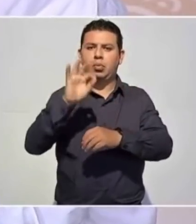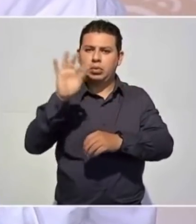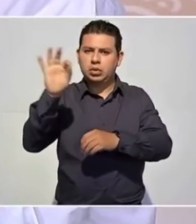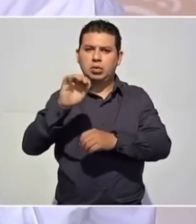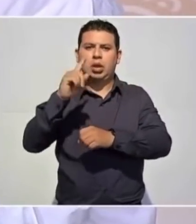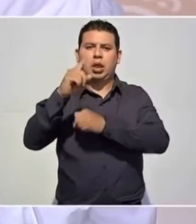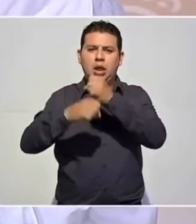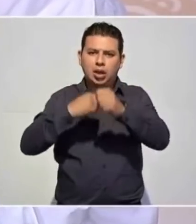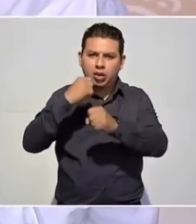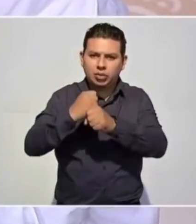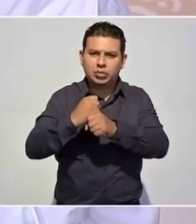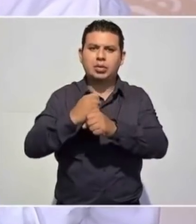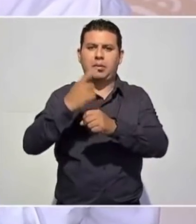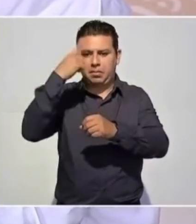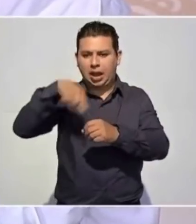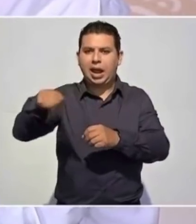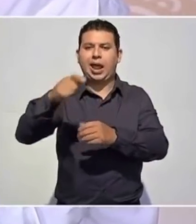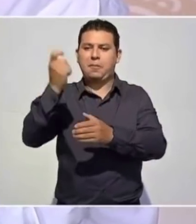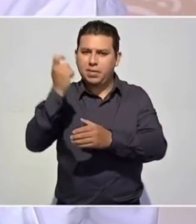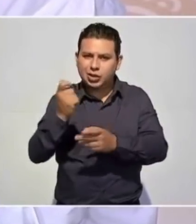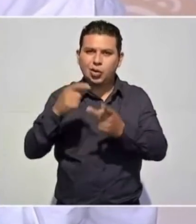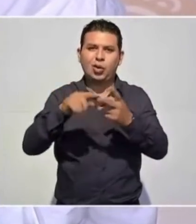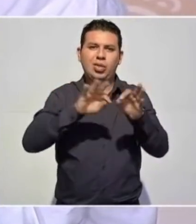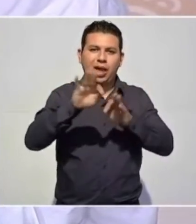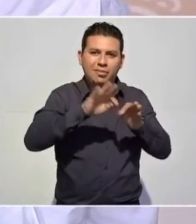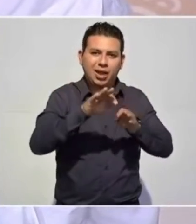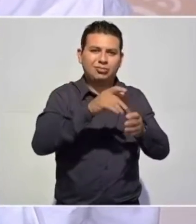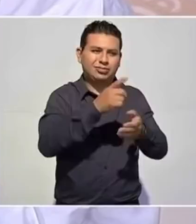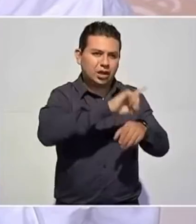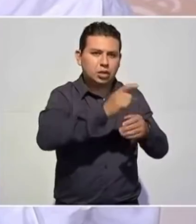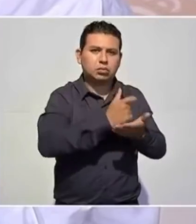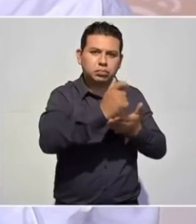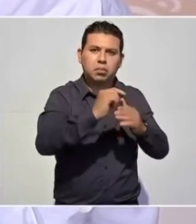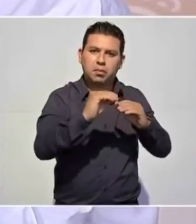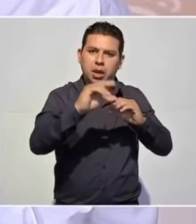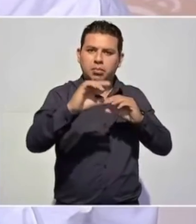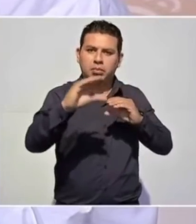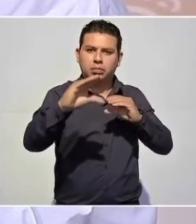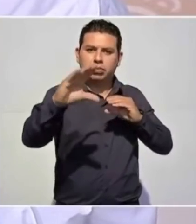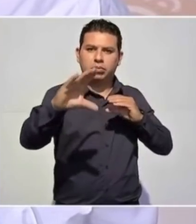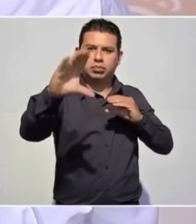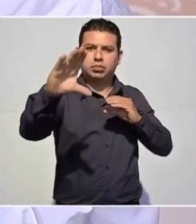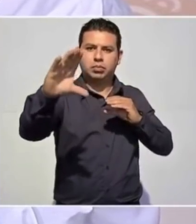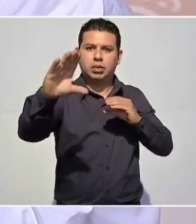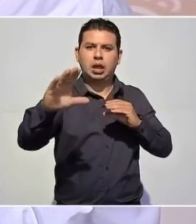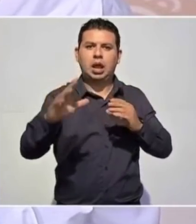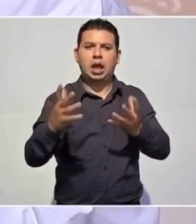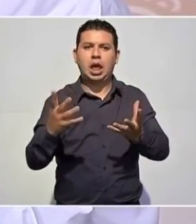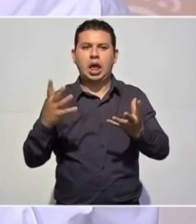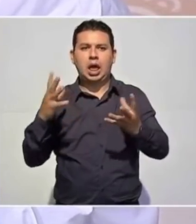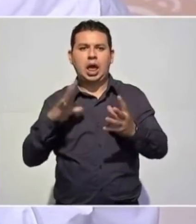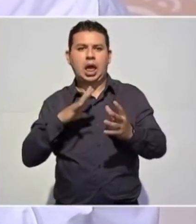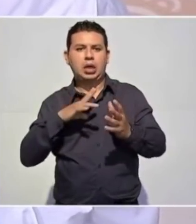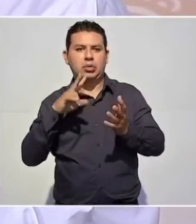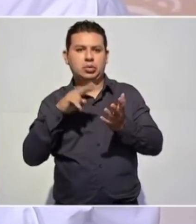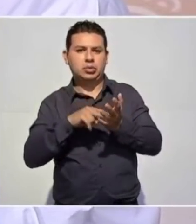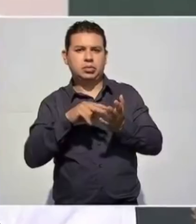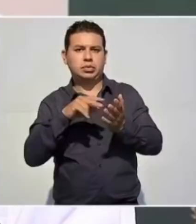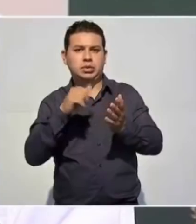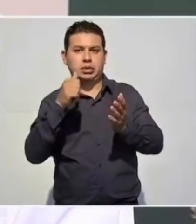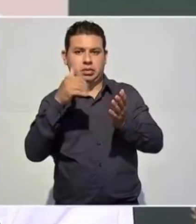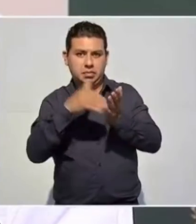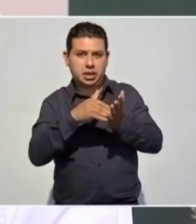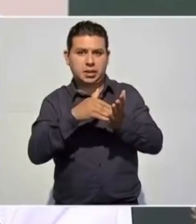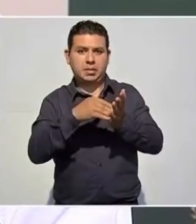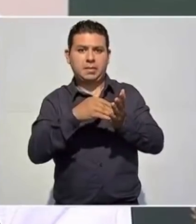más inflación, hasta llegar a 6 mil pesos bimestrales.